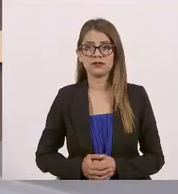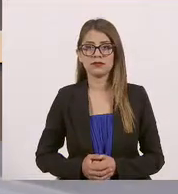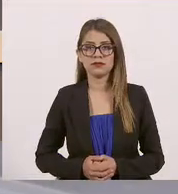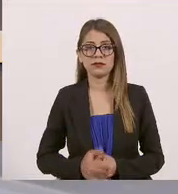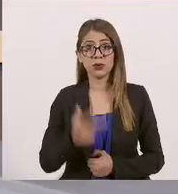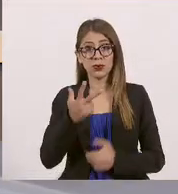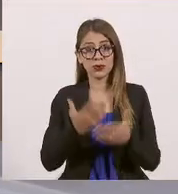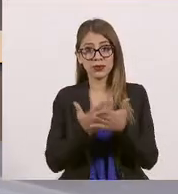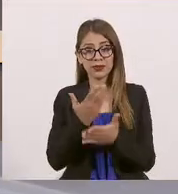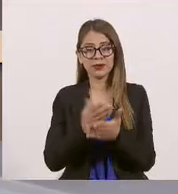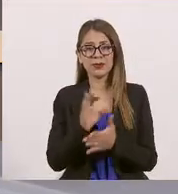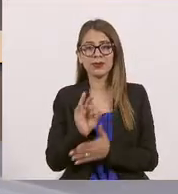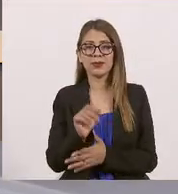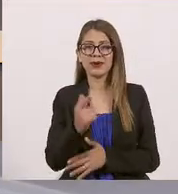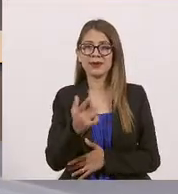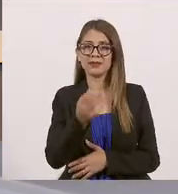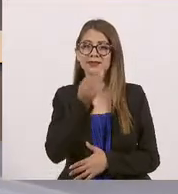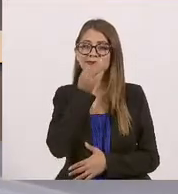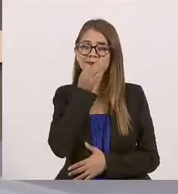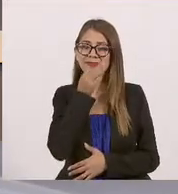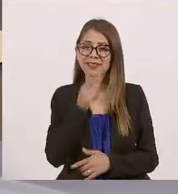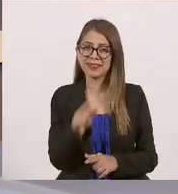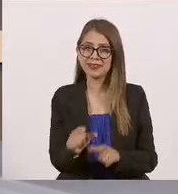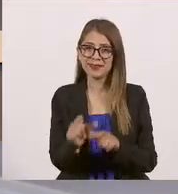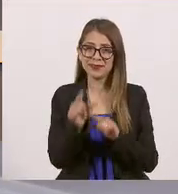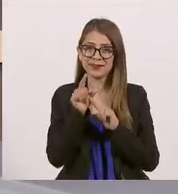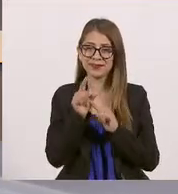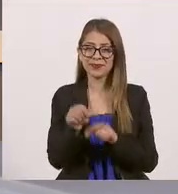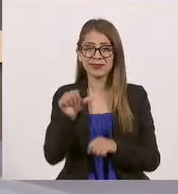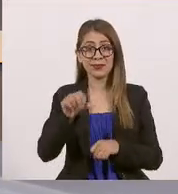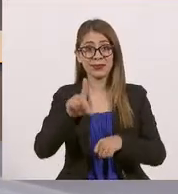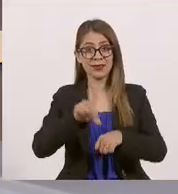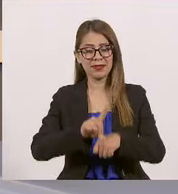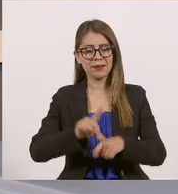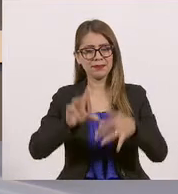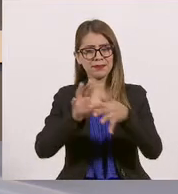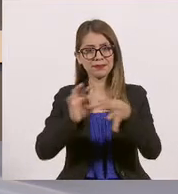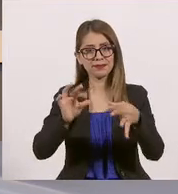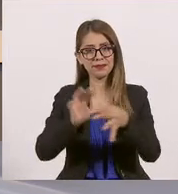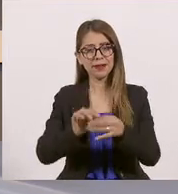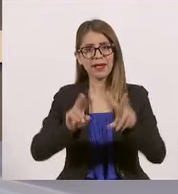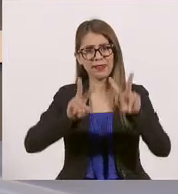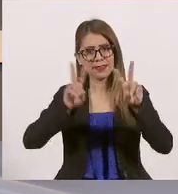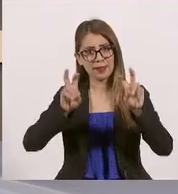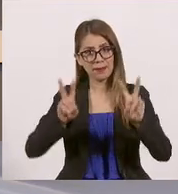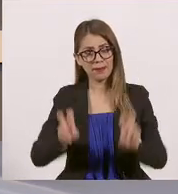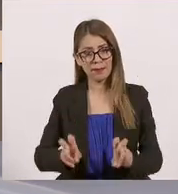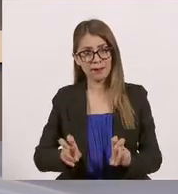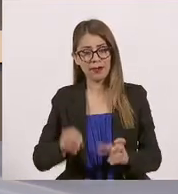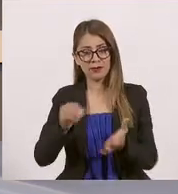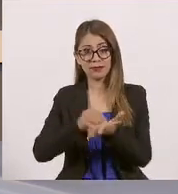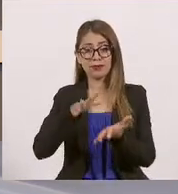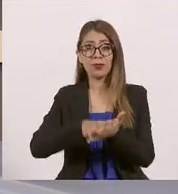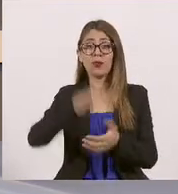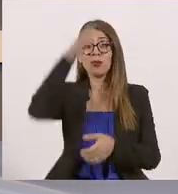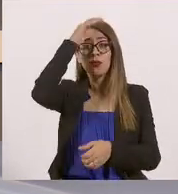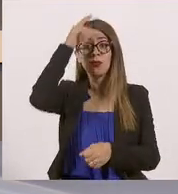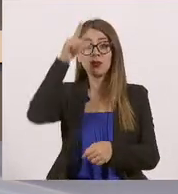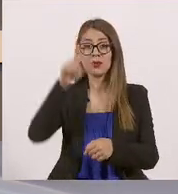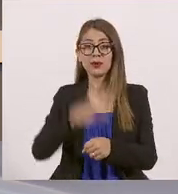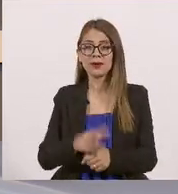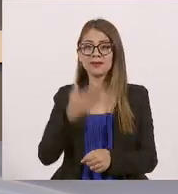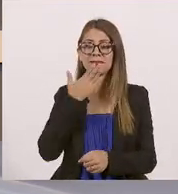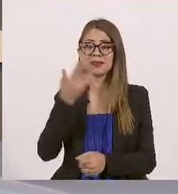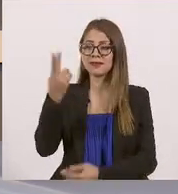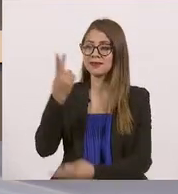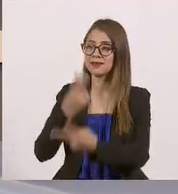8 de la mañana con 47 minutos, continuamos con más. Este día vamos a platicar sobre varios temas de la agenda cultural, para lo cual le damos